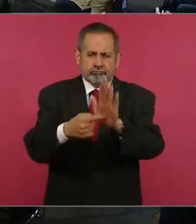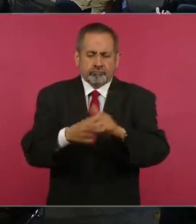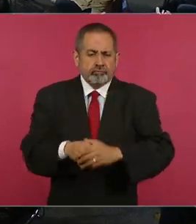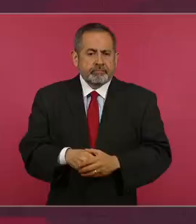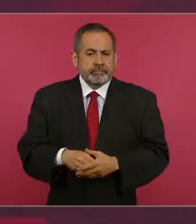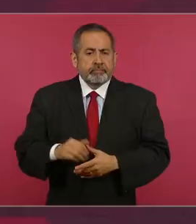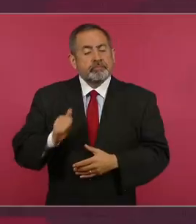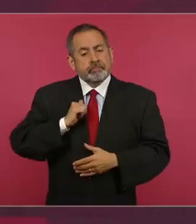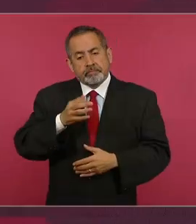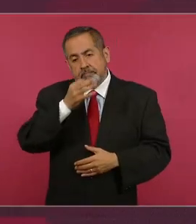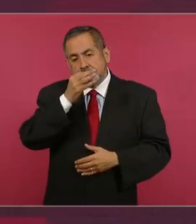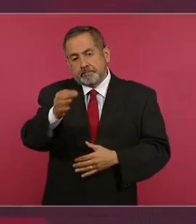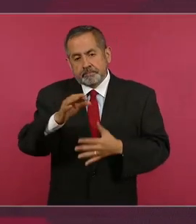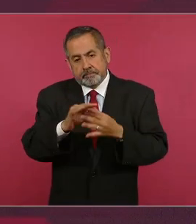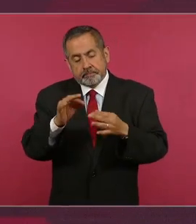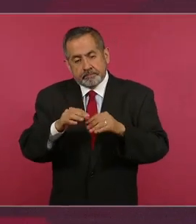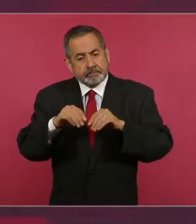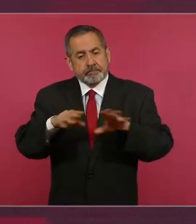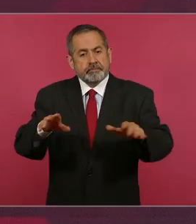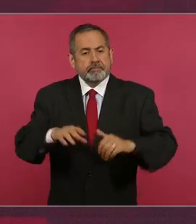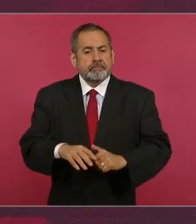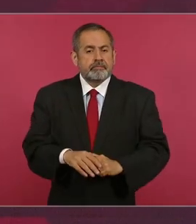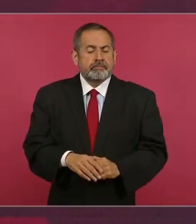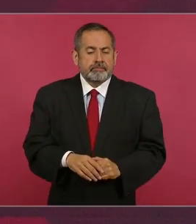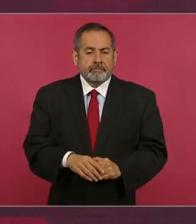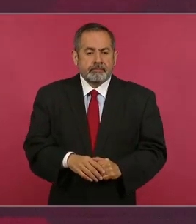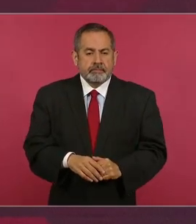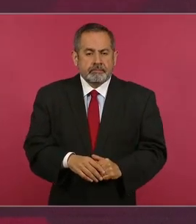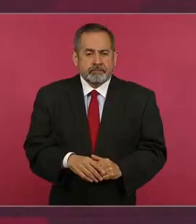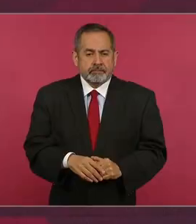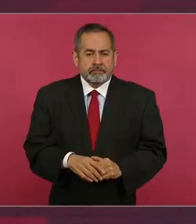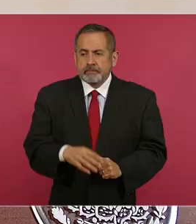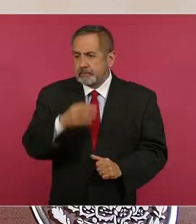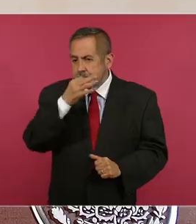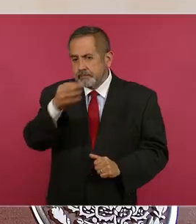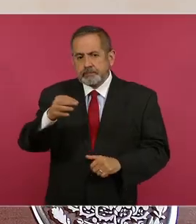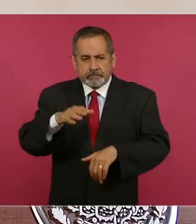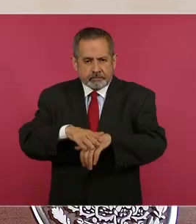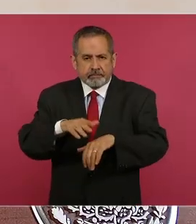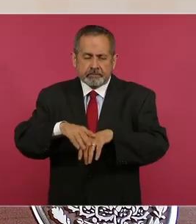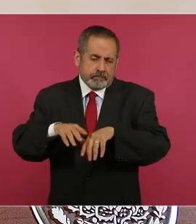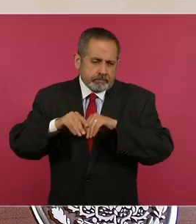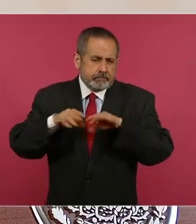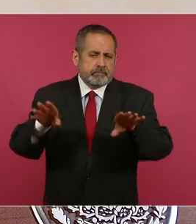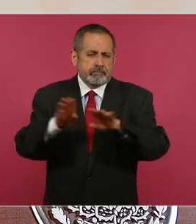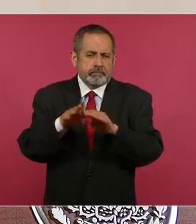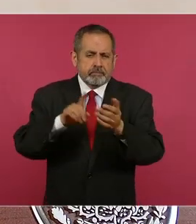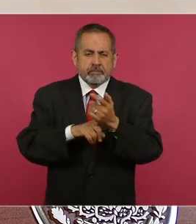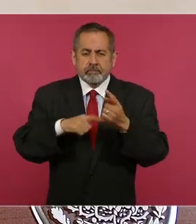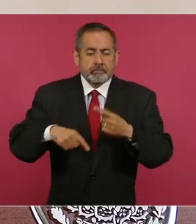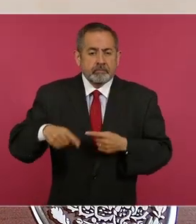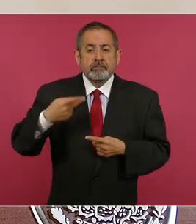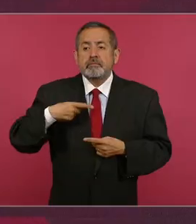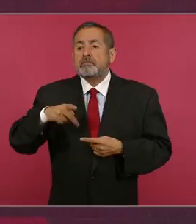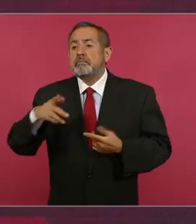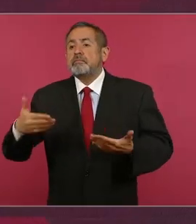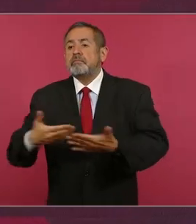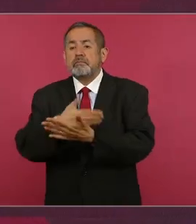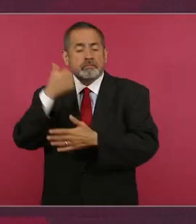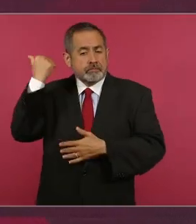Aprovecho también para avisarles a los acapulqueños,